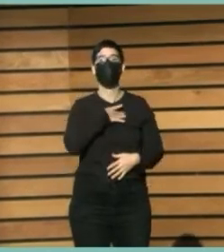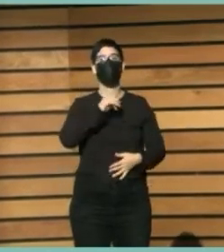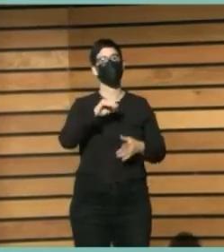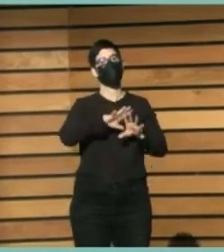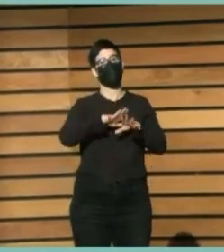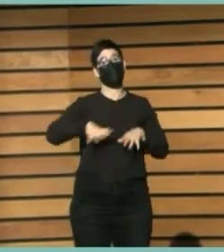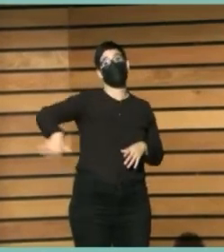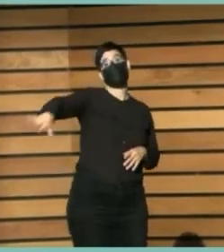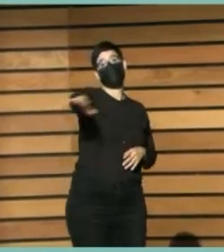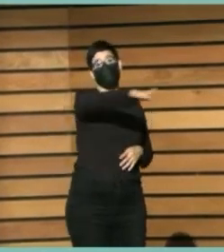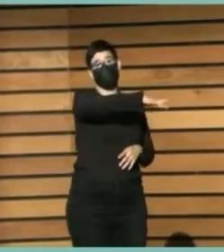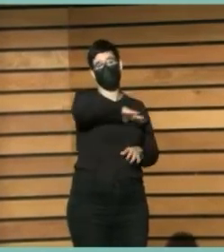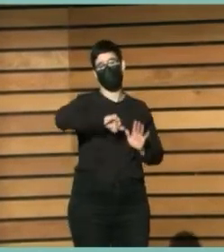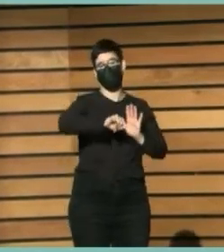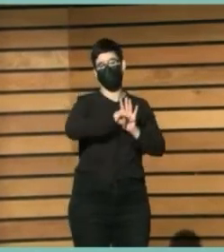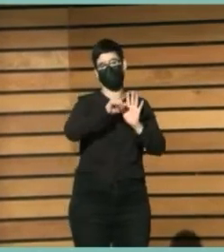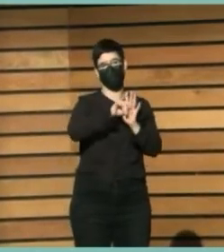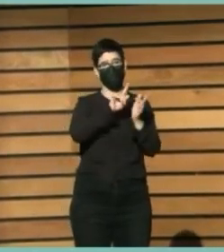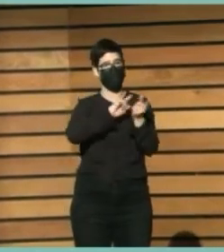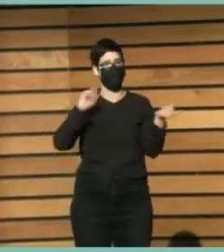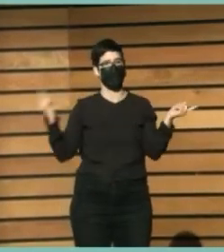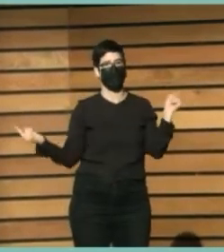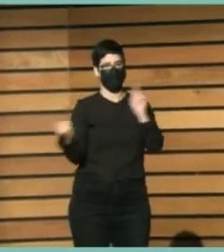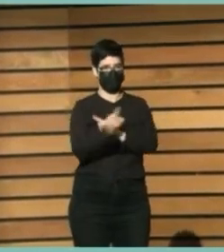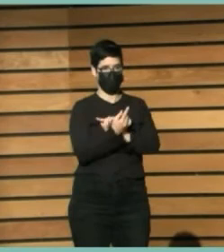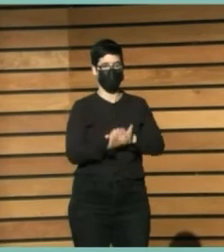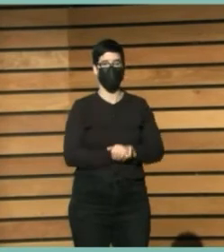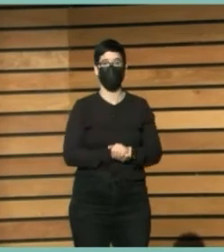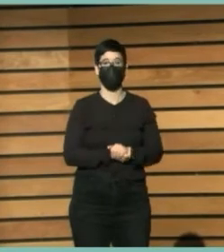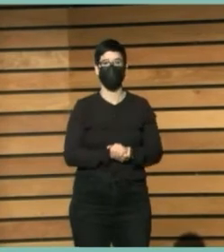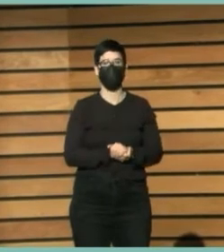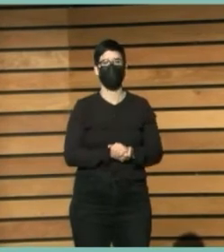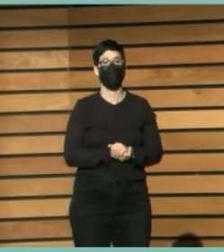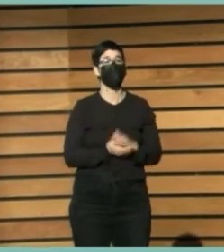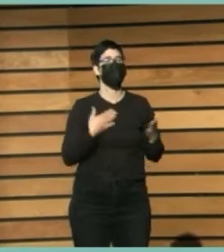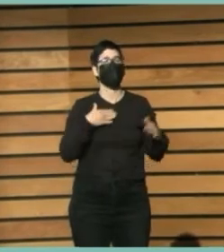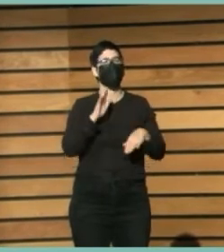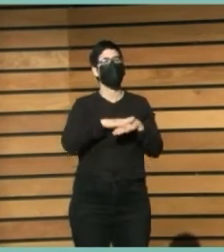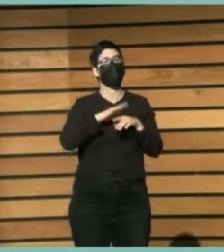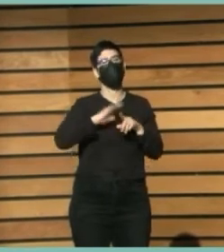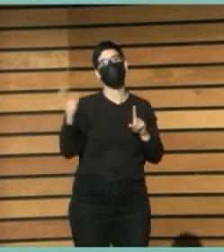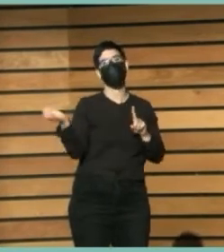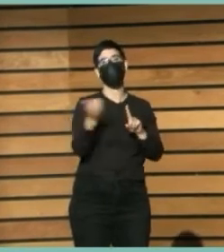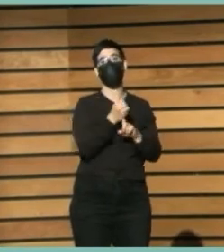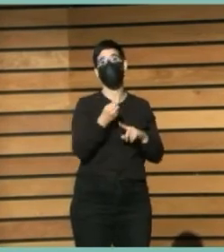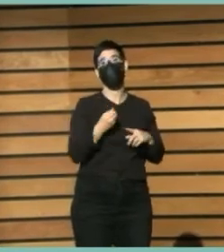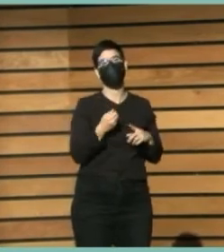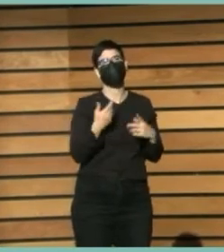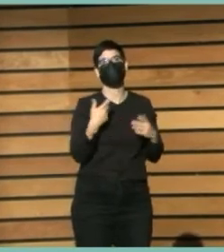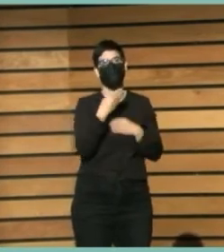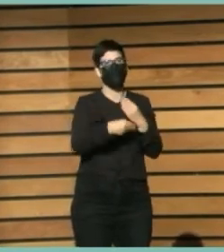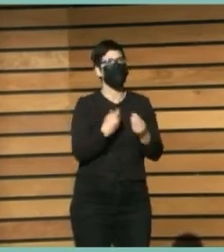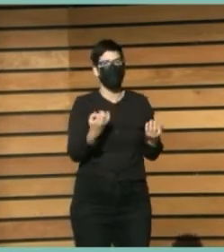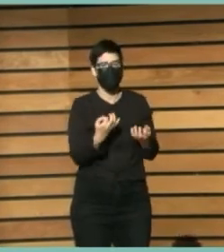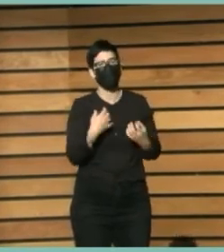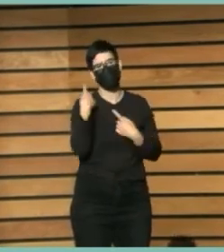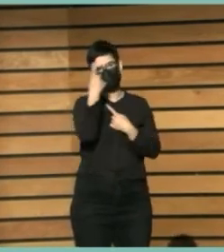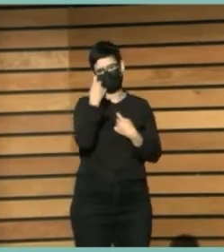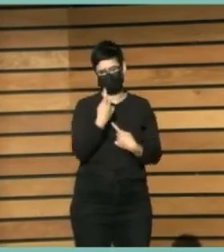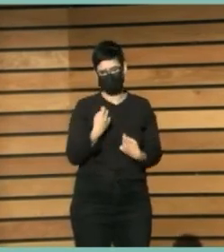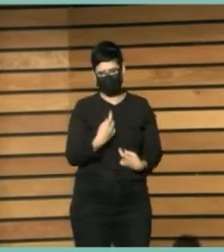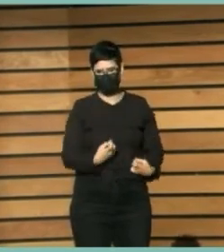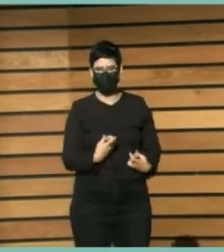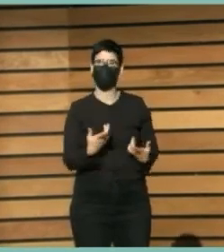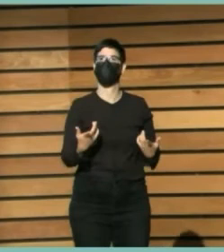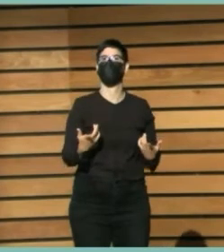Y al final, para hacer todo esto, lo que nos hemos hecho es muchísimas preguntas, ¿no? Y preguntas muy básicas. Pues esto, si nuestra sociedad será